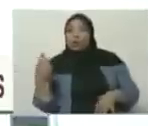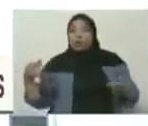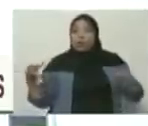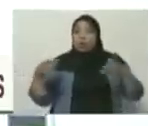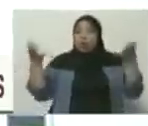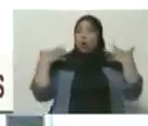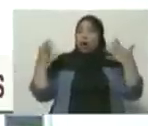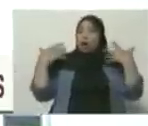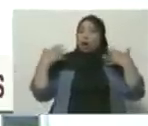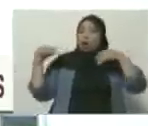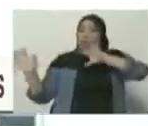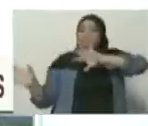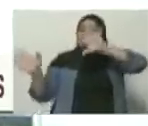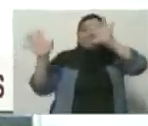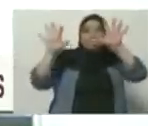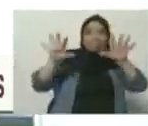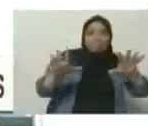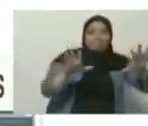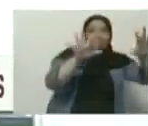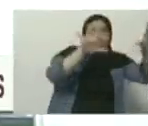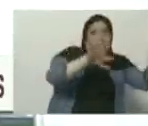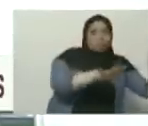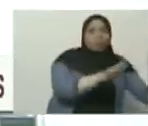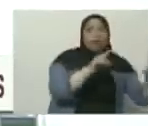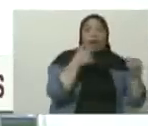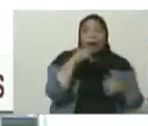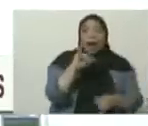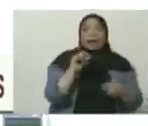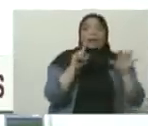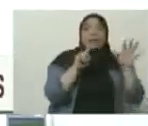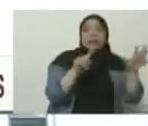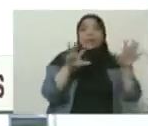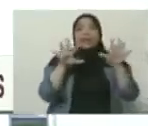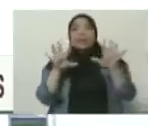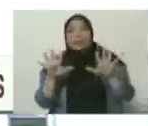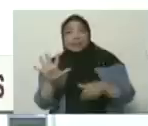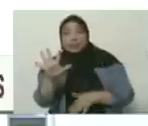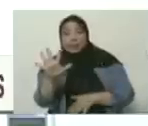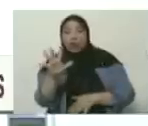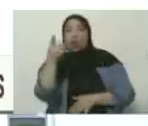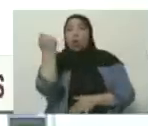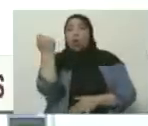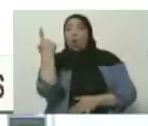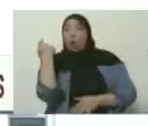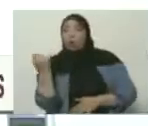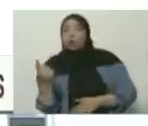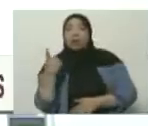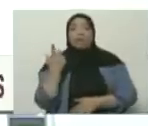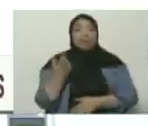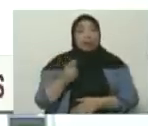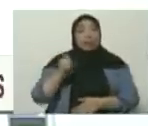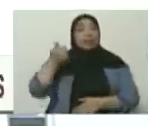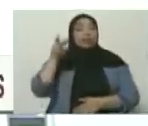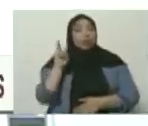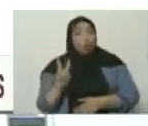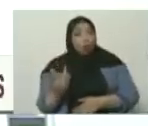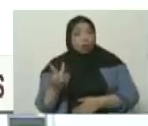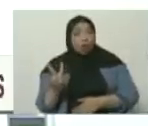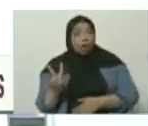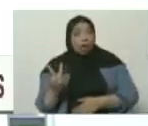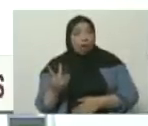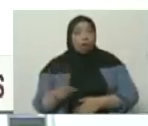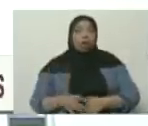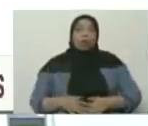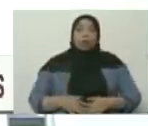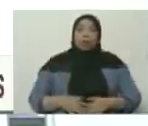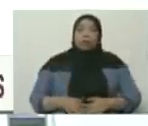tropicales, estamos pronosticando 65 ondas tropicales, de las 11, 12 que han pasado, han entrado